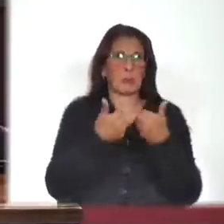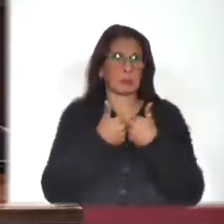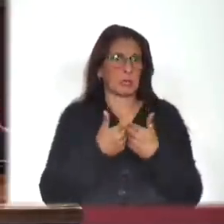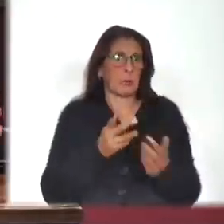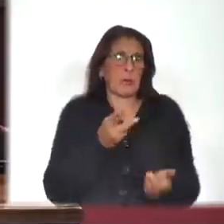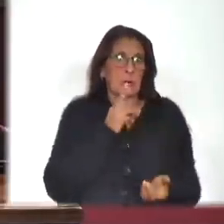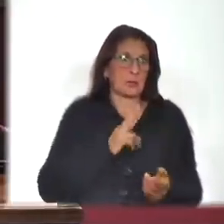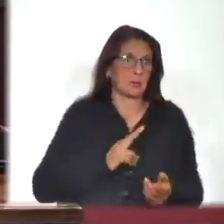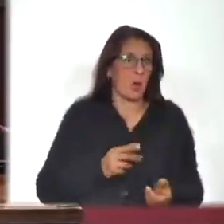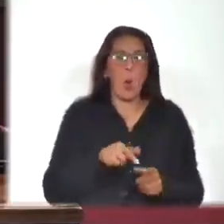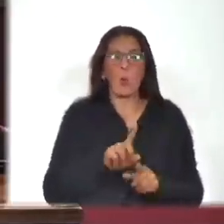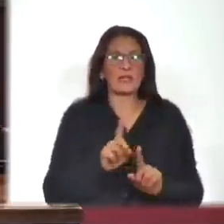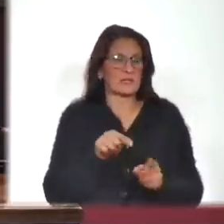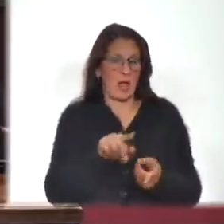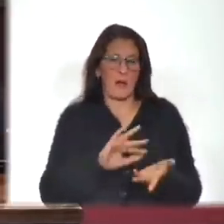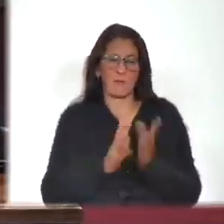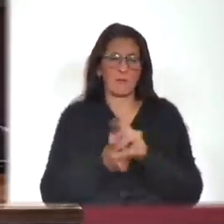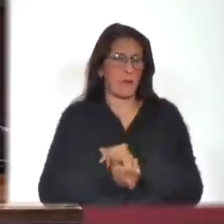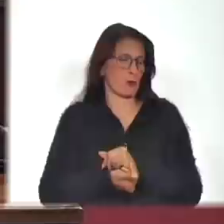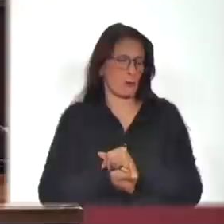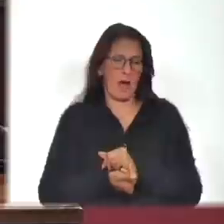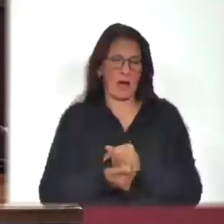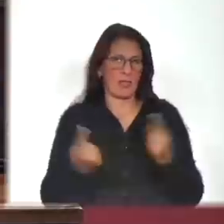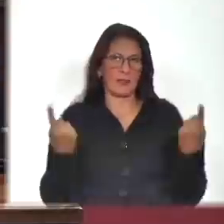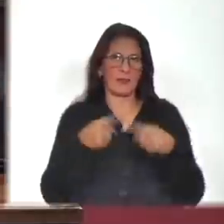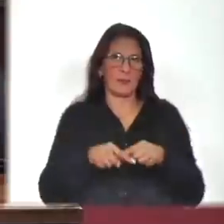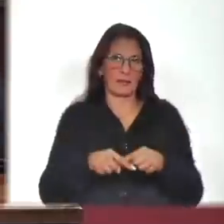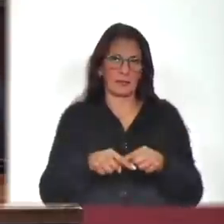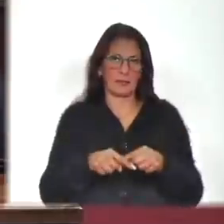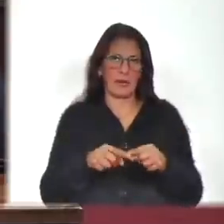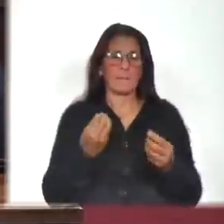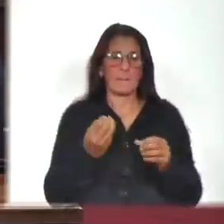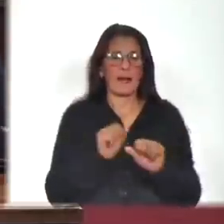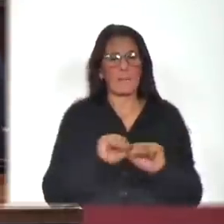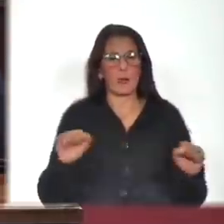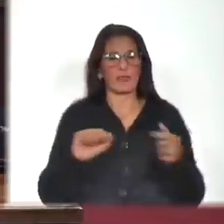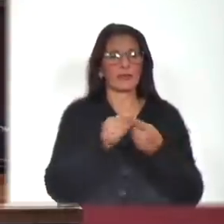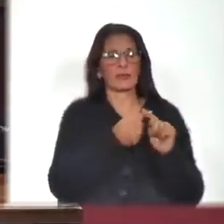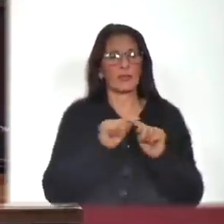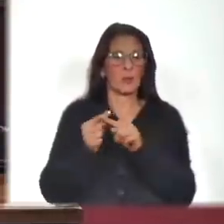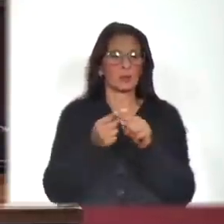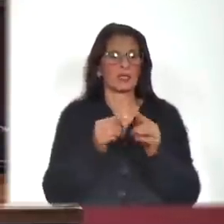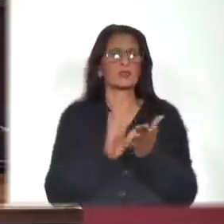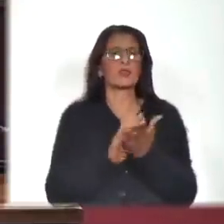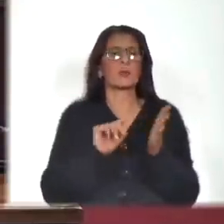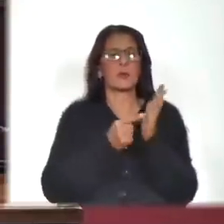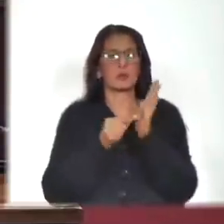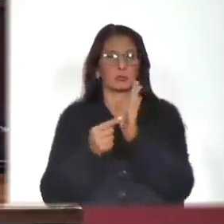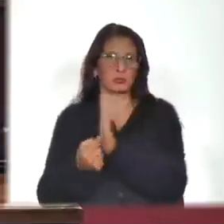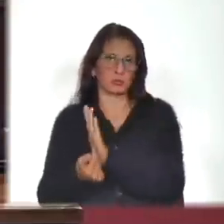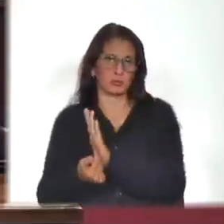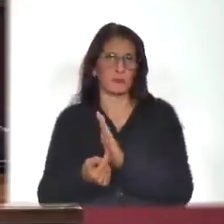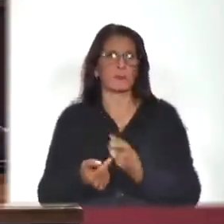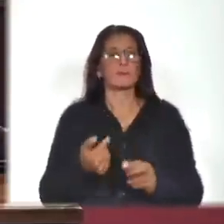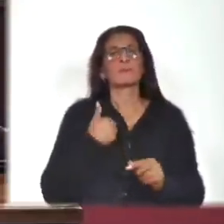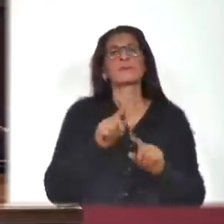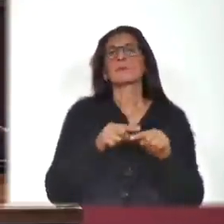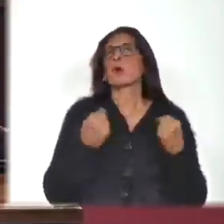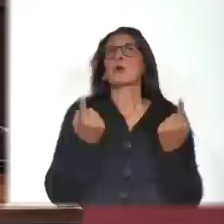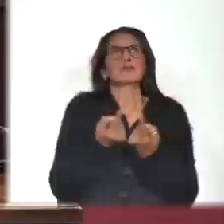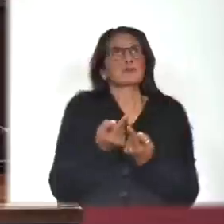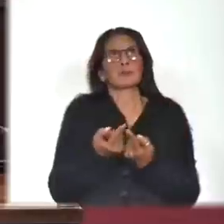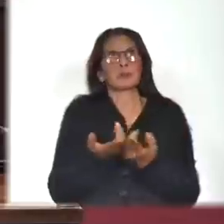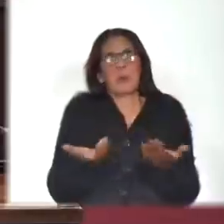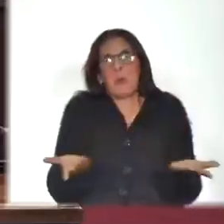No es esa la manera de orientar el debate para poder discutir sobre puntos concretos. Y no hemos salido